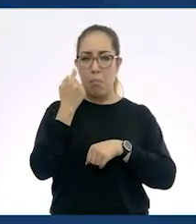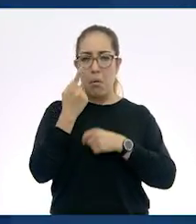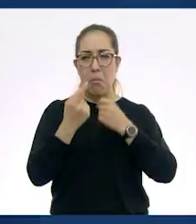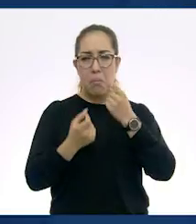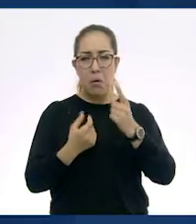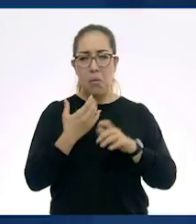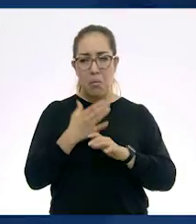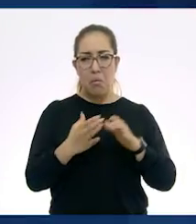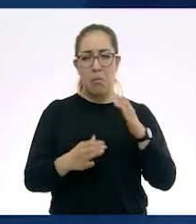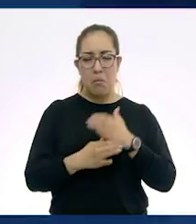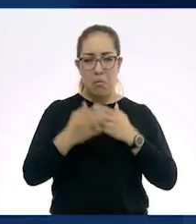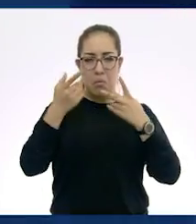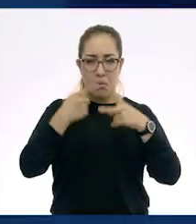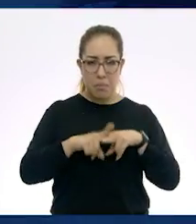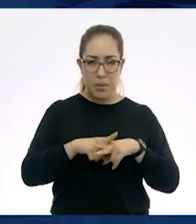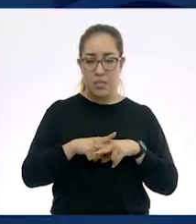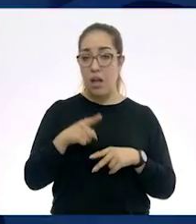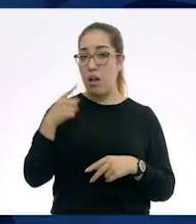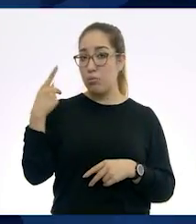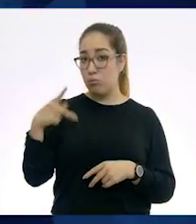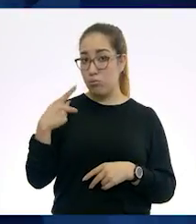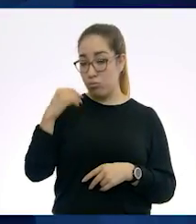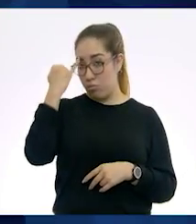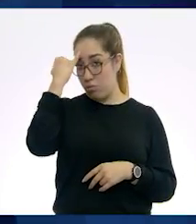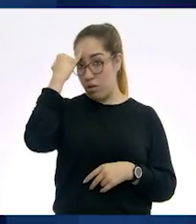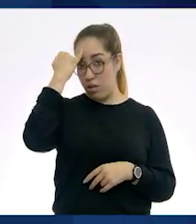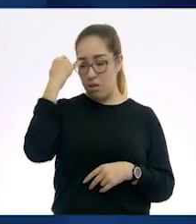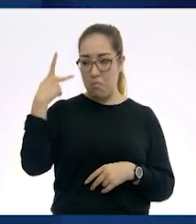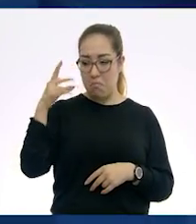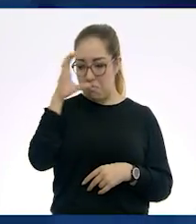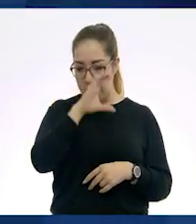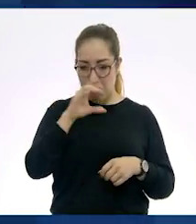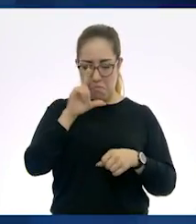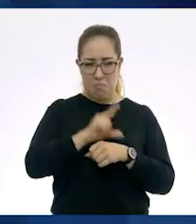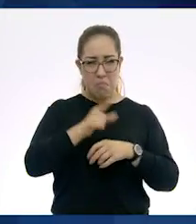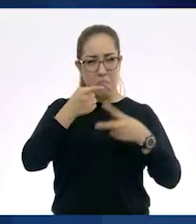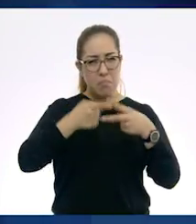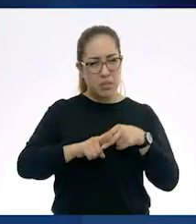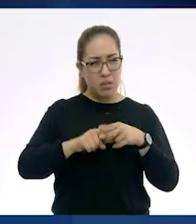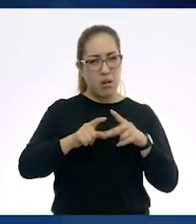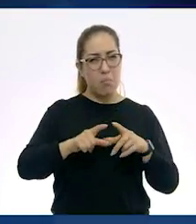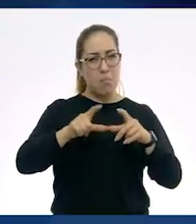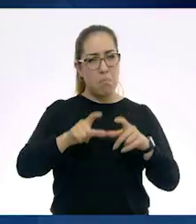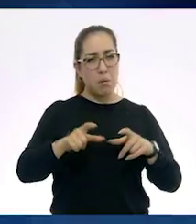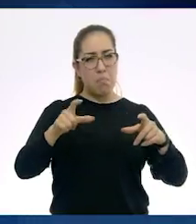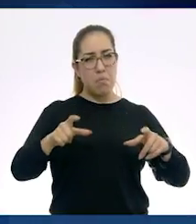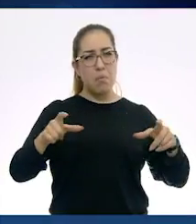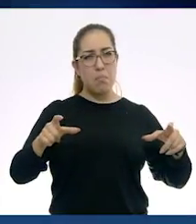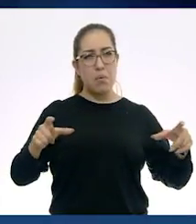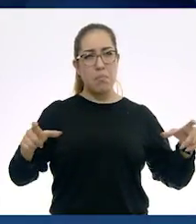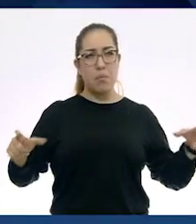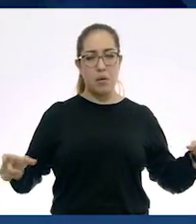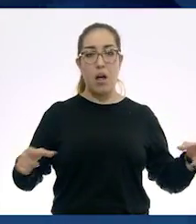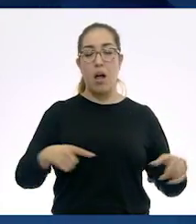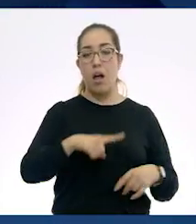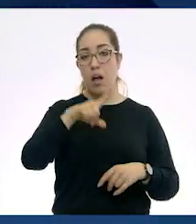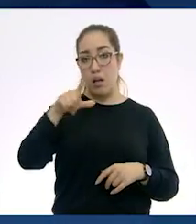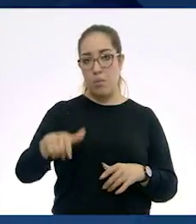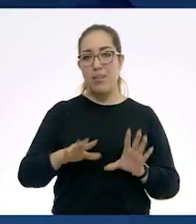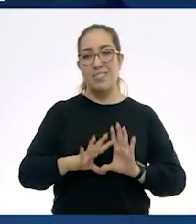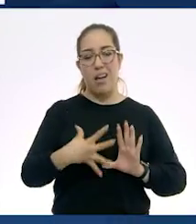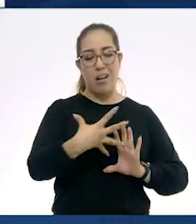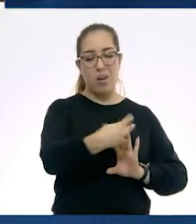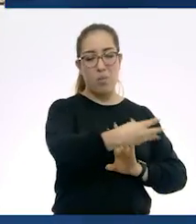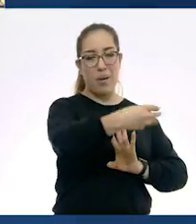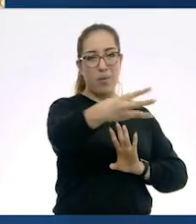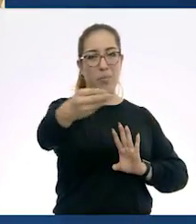ellos nos desarrollaron y que después, conforme las civilizaciones empezaron a tener contacto entre sí, se fueron expandiendo a otras